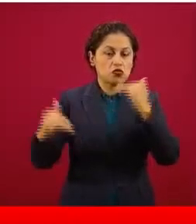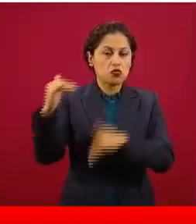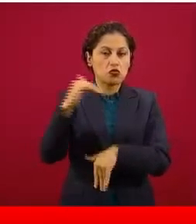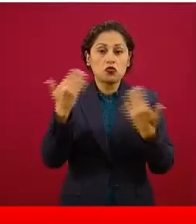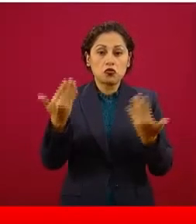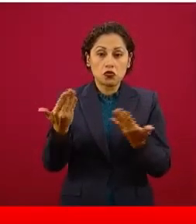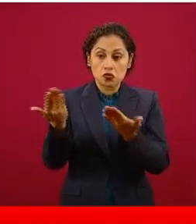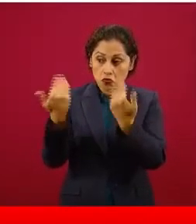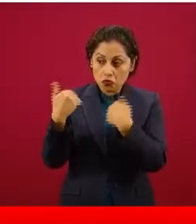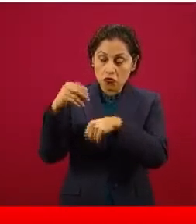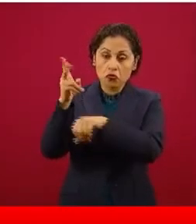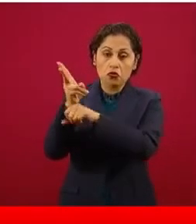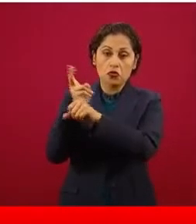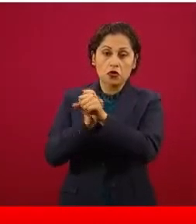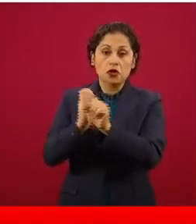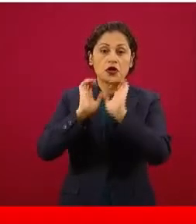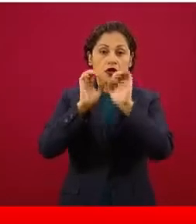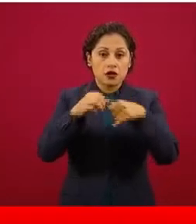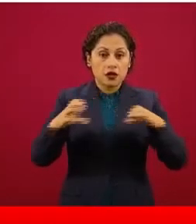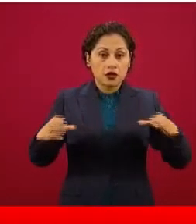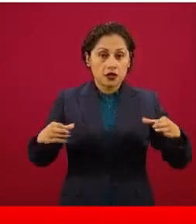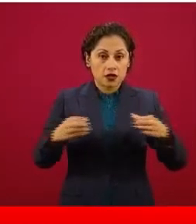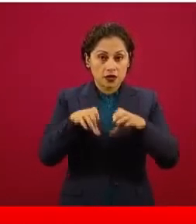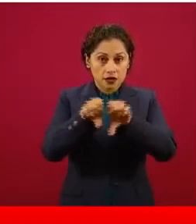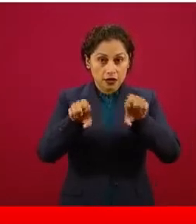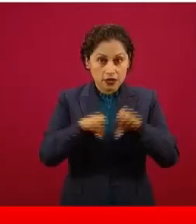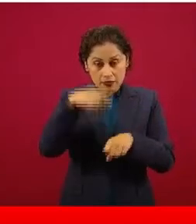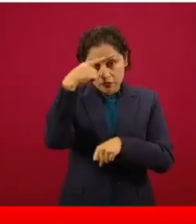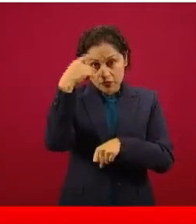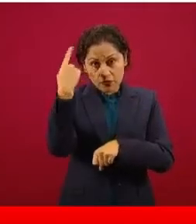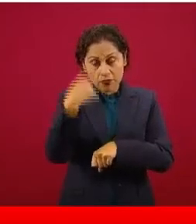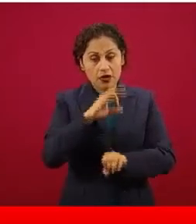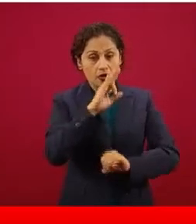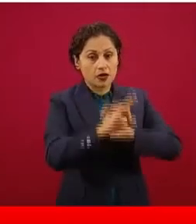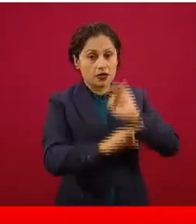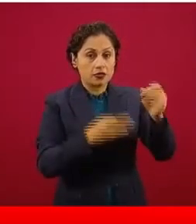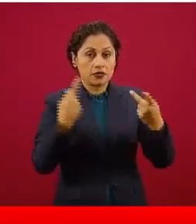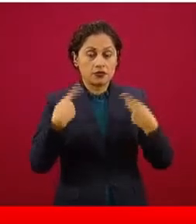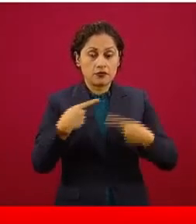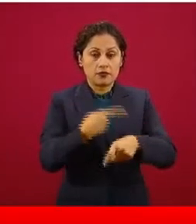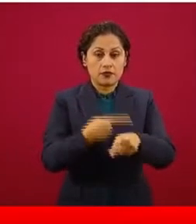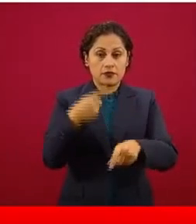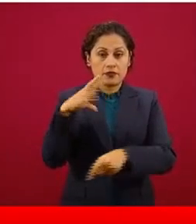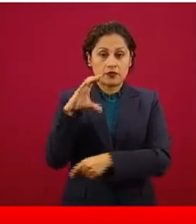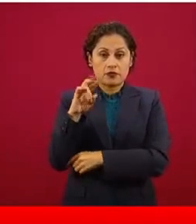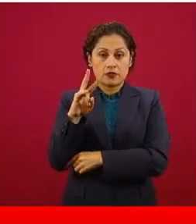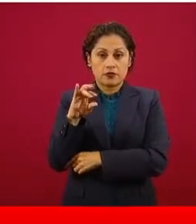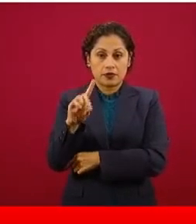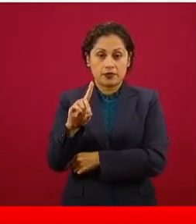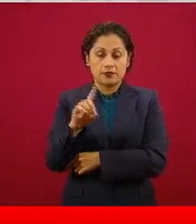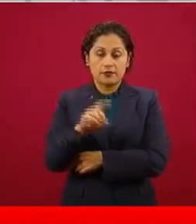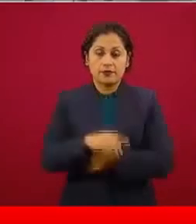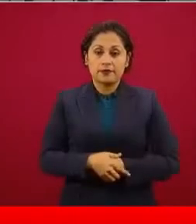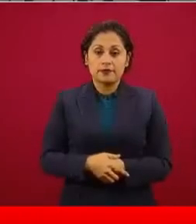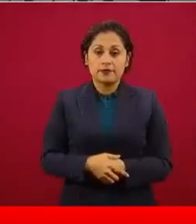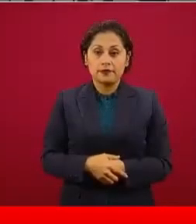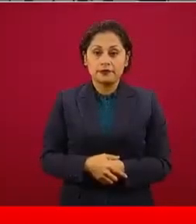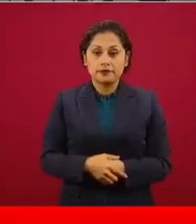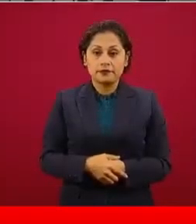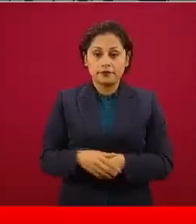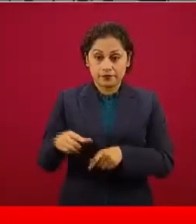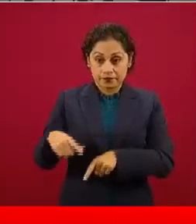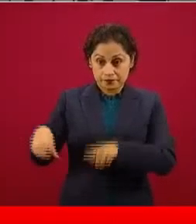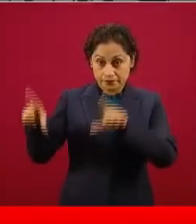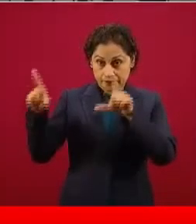se integren a los equipos sanitarios de atención de pacientes COVID. Siguiente, por favor. Esta sería la